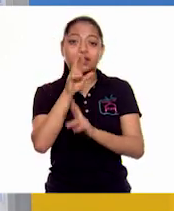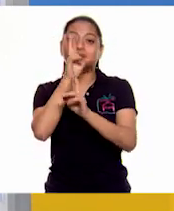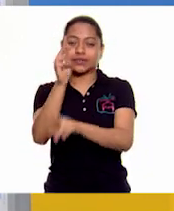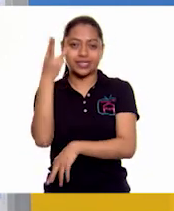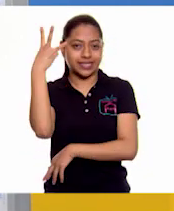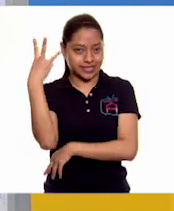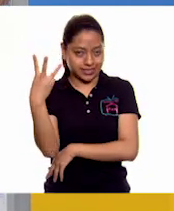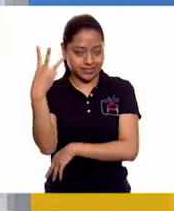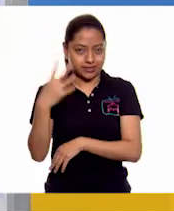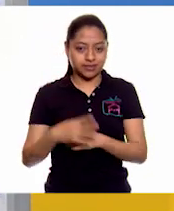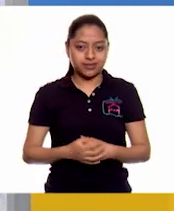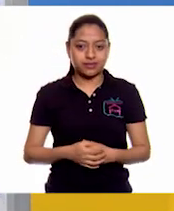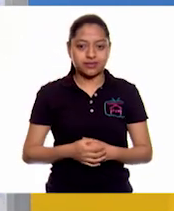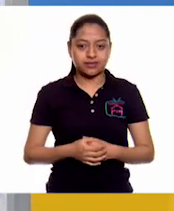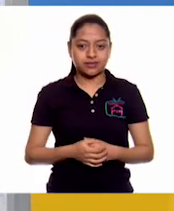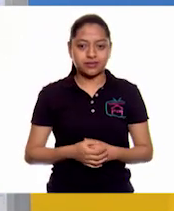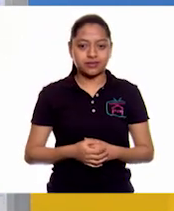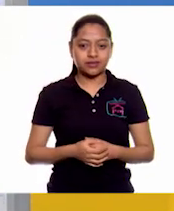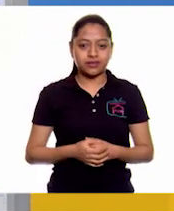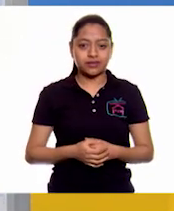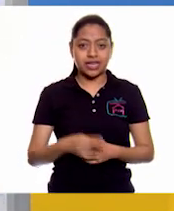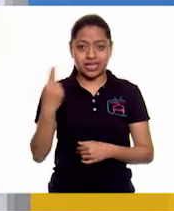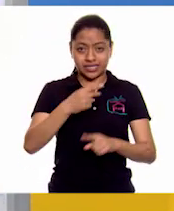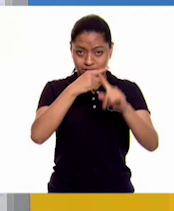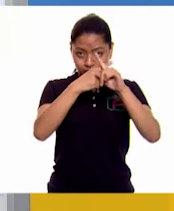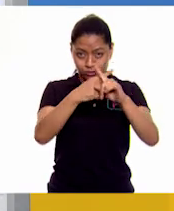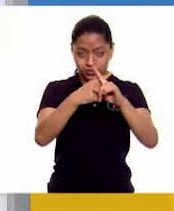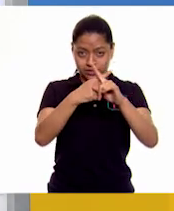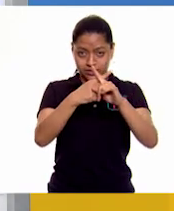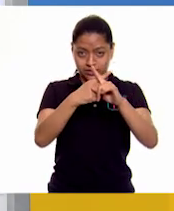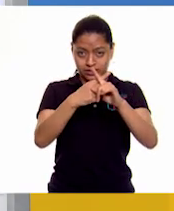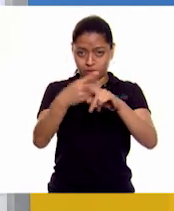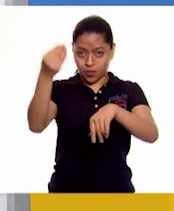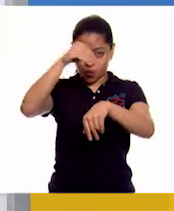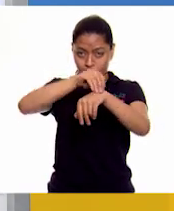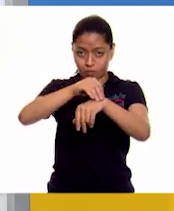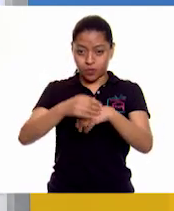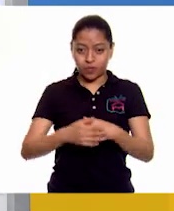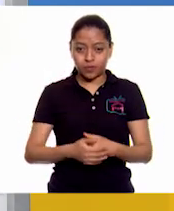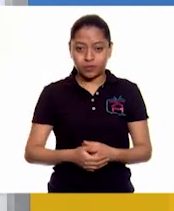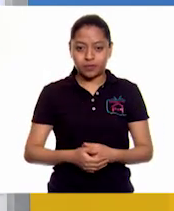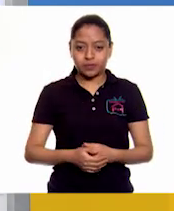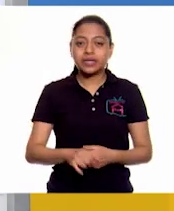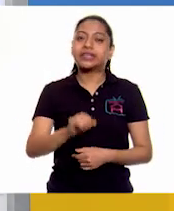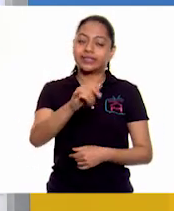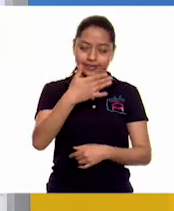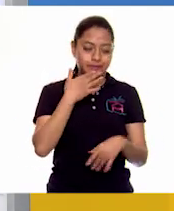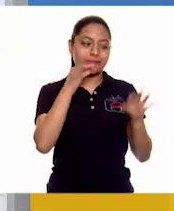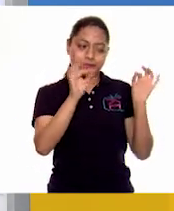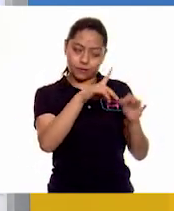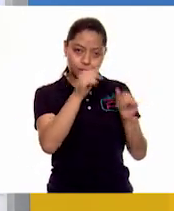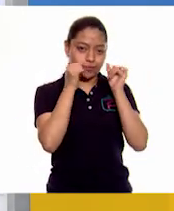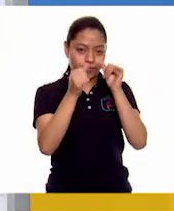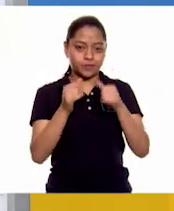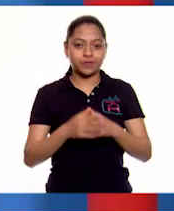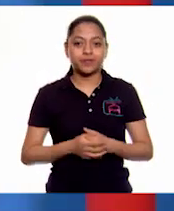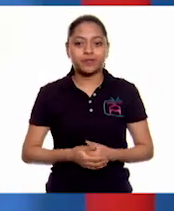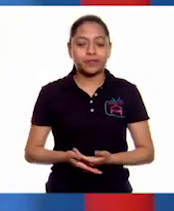Maestro, ¿le tenemos que poner ahí el signo de multiplicar? Aquí. Muy bien, Ale. Muy buena observación.